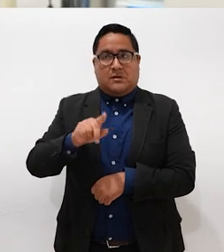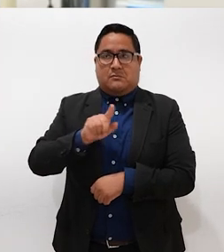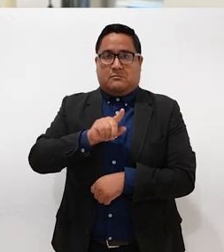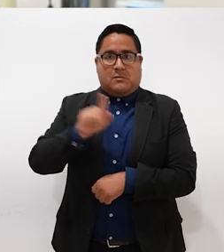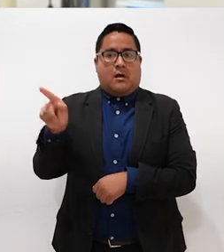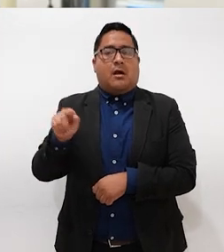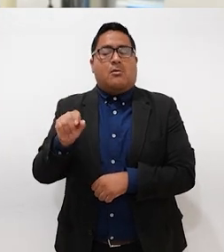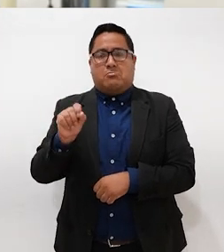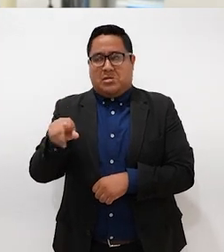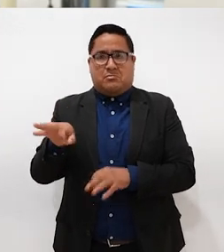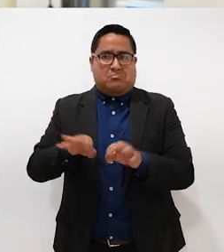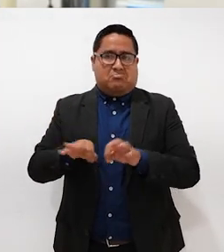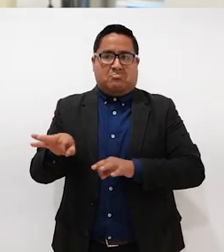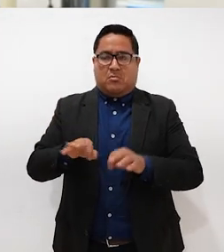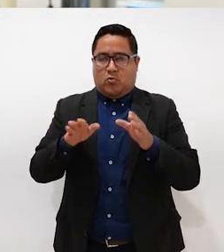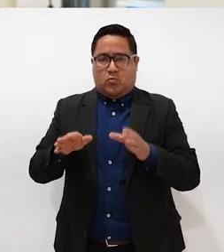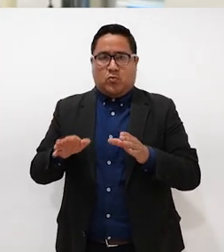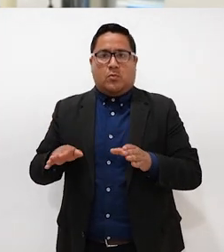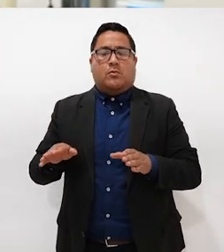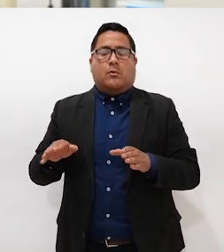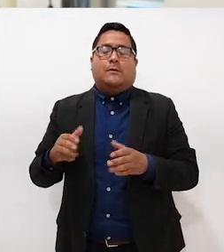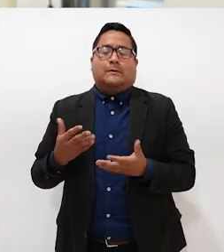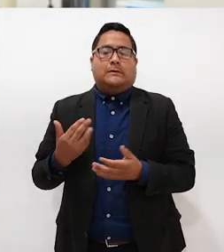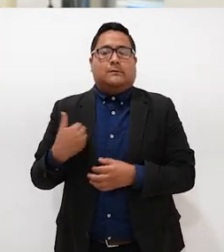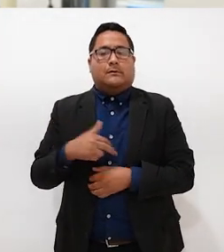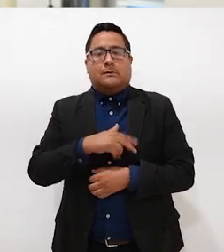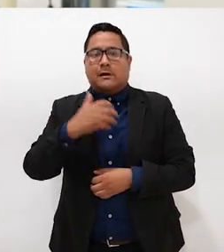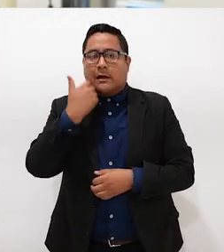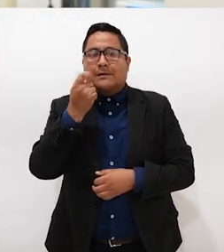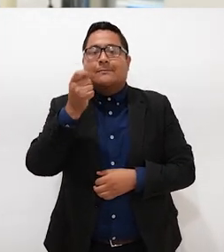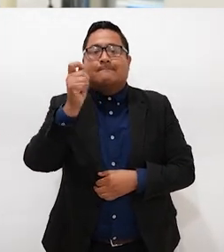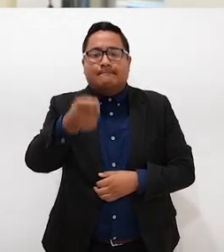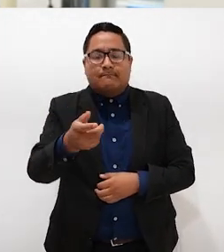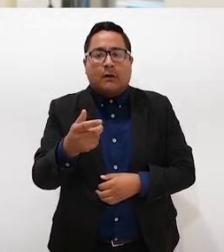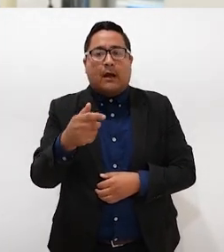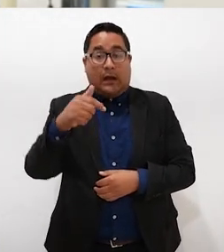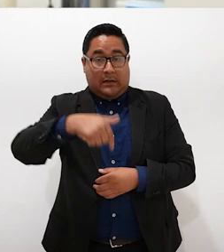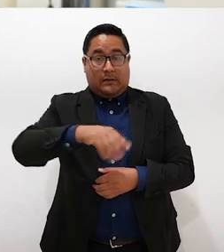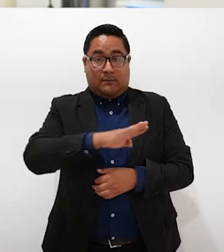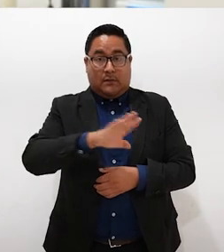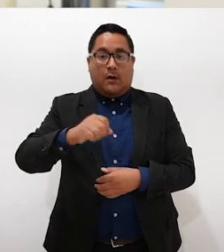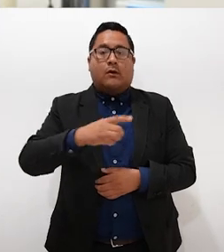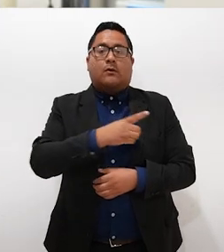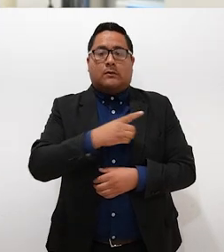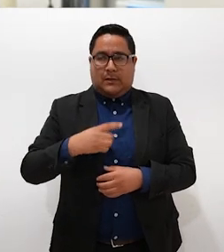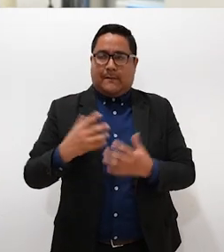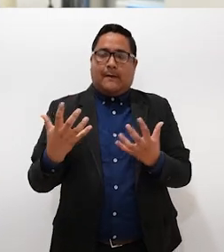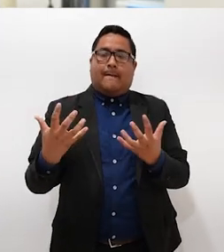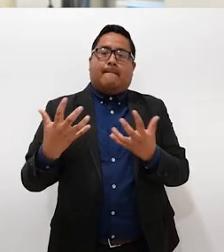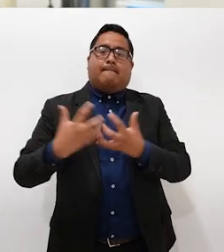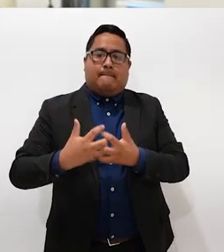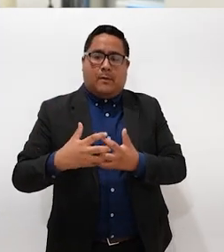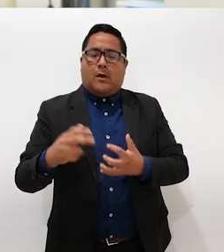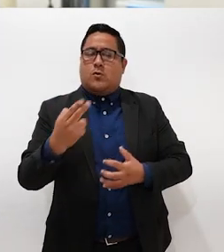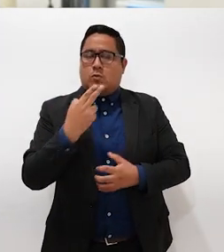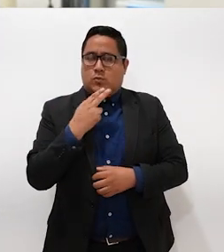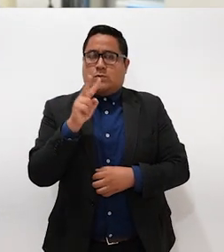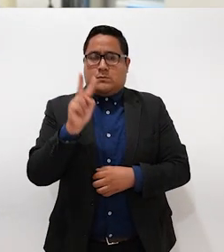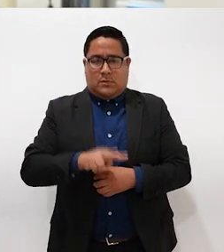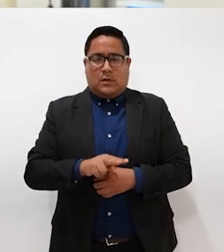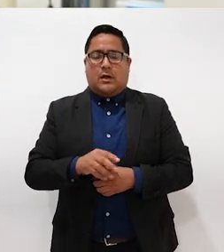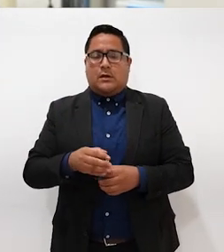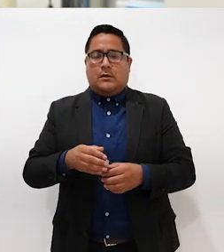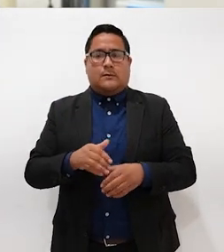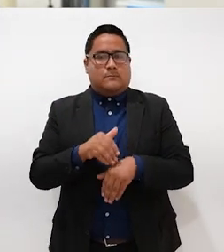también están haciendo lo propio y lo que queremos es que esté armonizada y que sea funcional y que sea